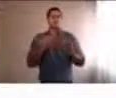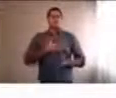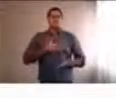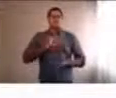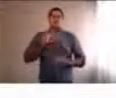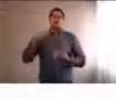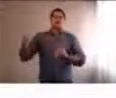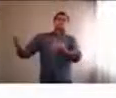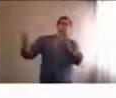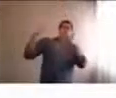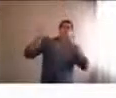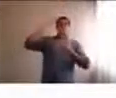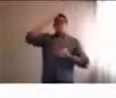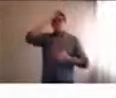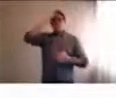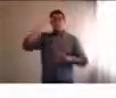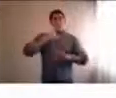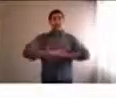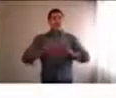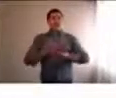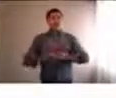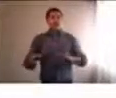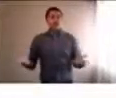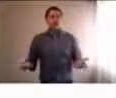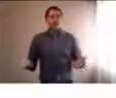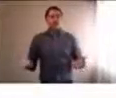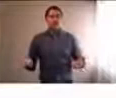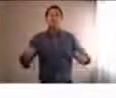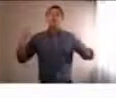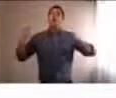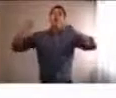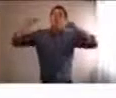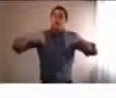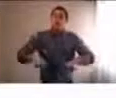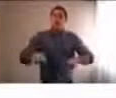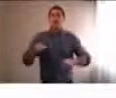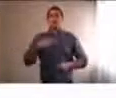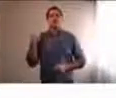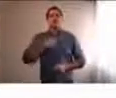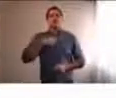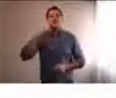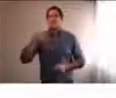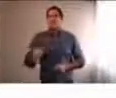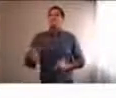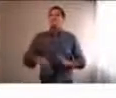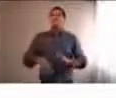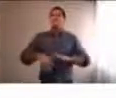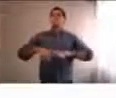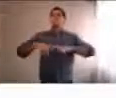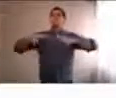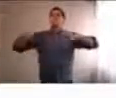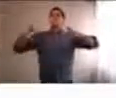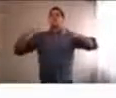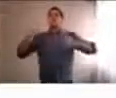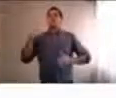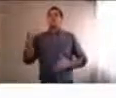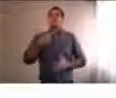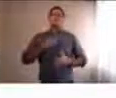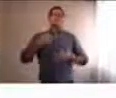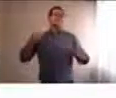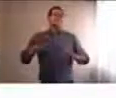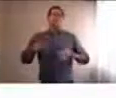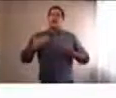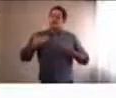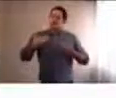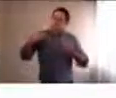estamos por vivir y tener el impacto quizás de mayor grado de contagio, estamos muy cansados de estar encerrados, ¿no?